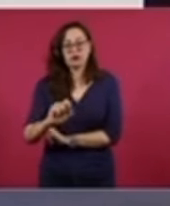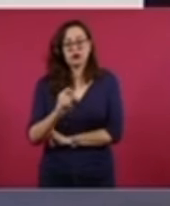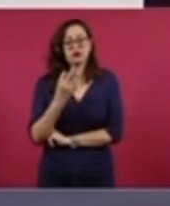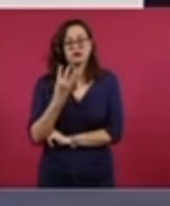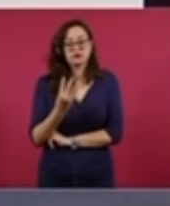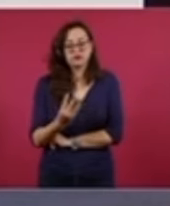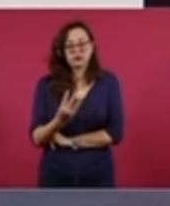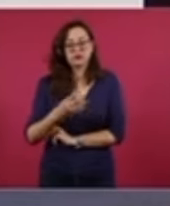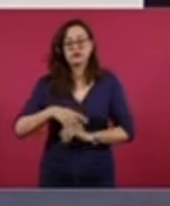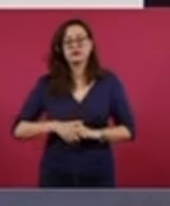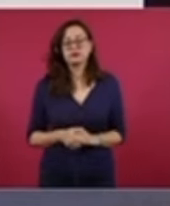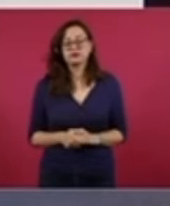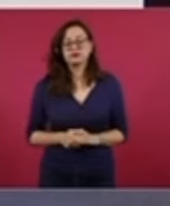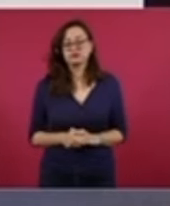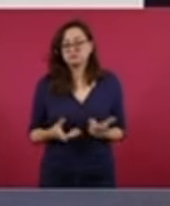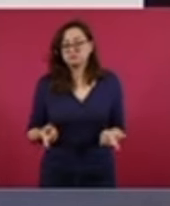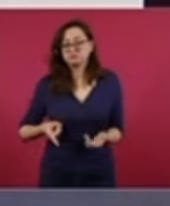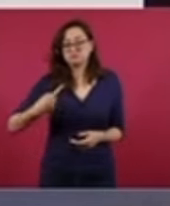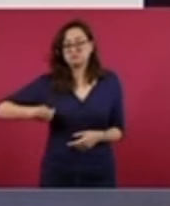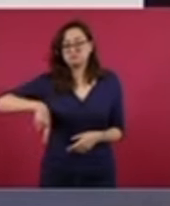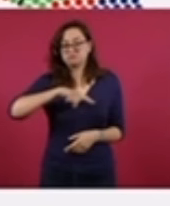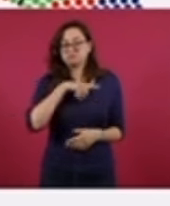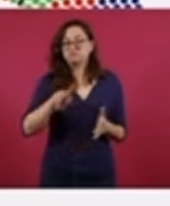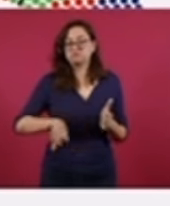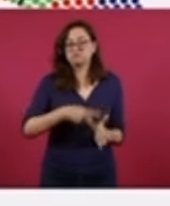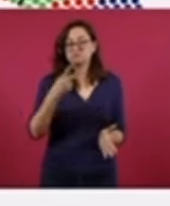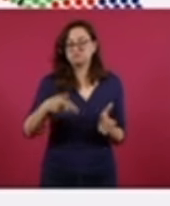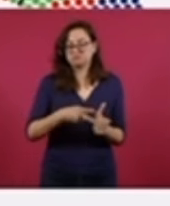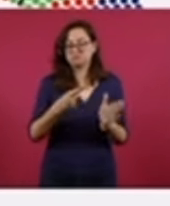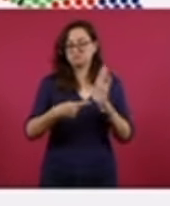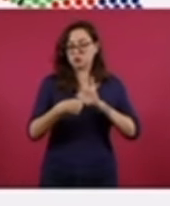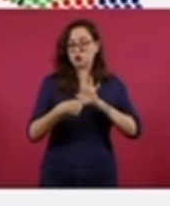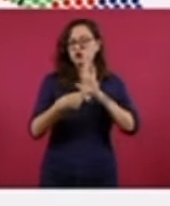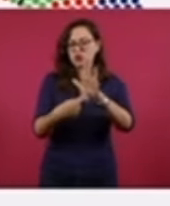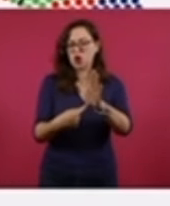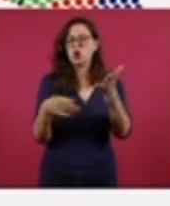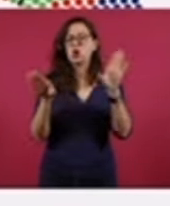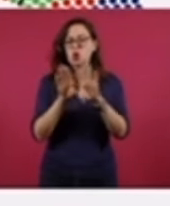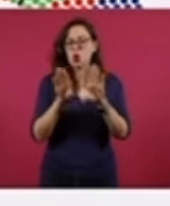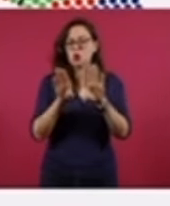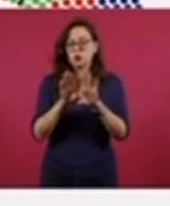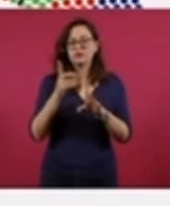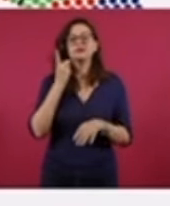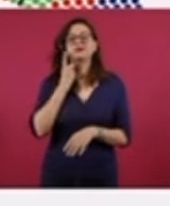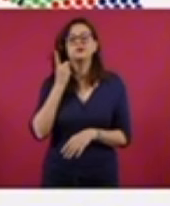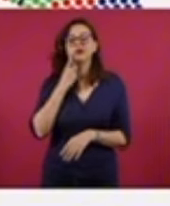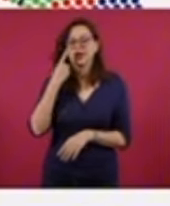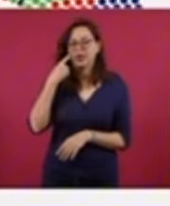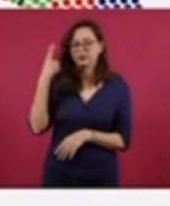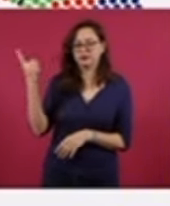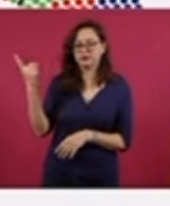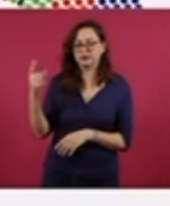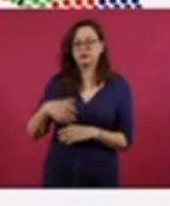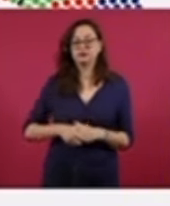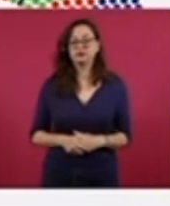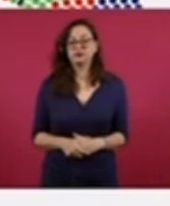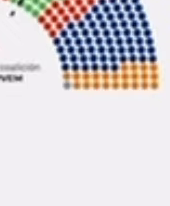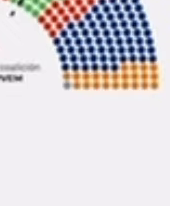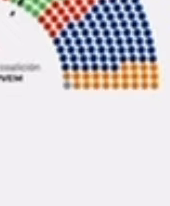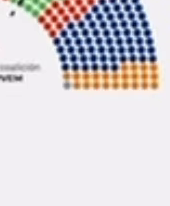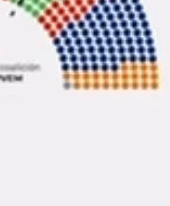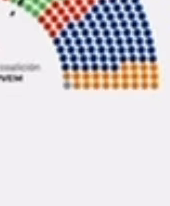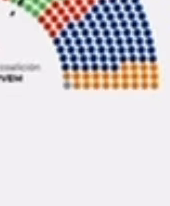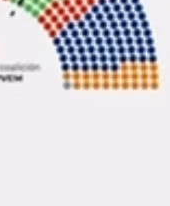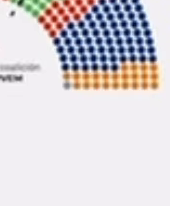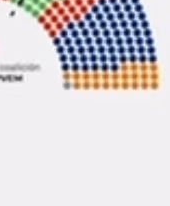podemos ver aquí y lo hemos presentado en anteriores ocasiones, estos son los diputados por mayoría que